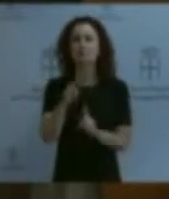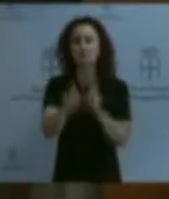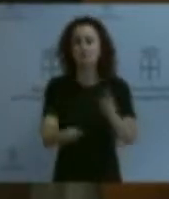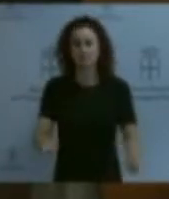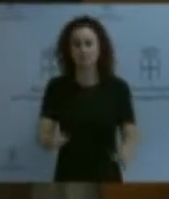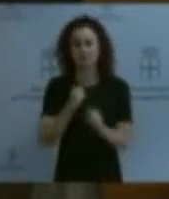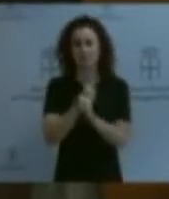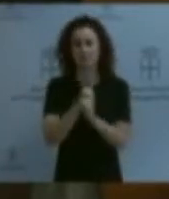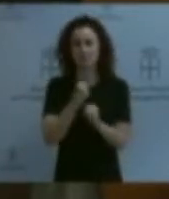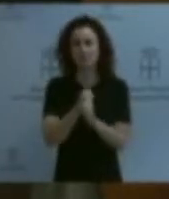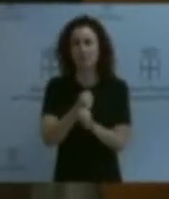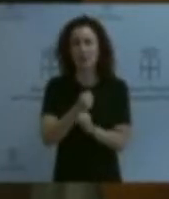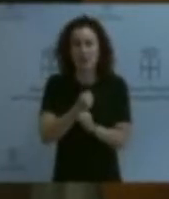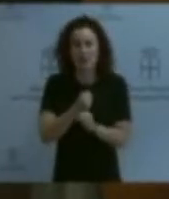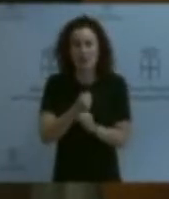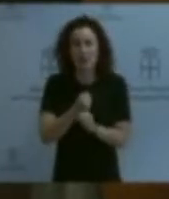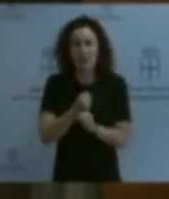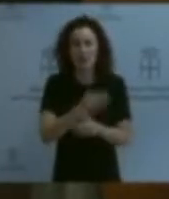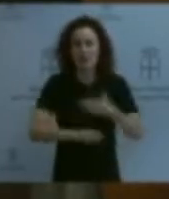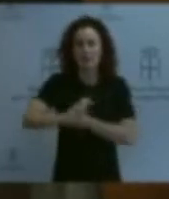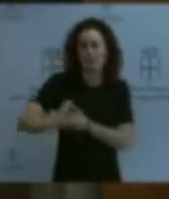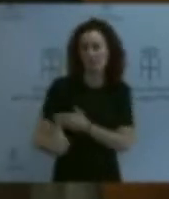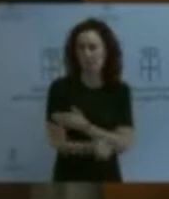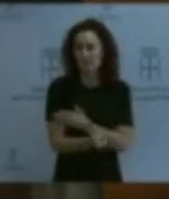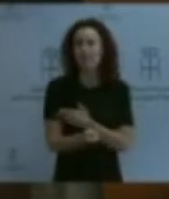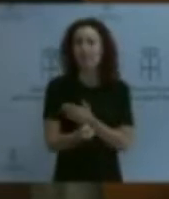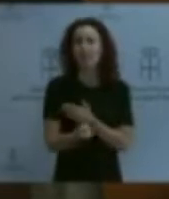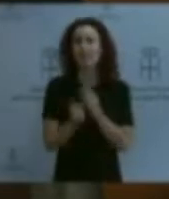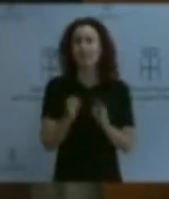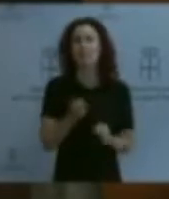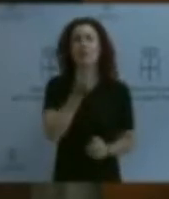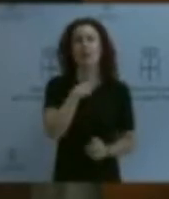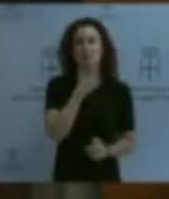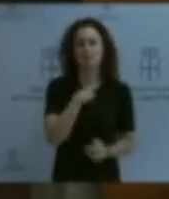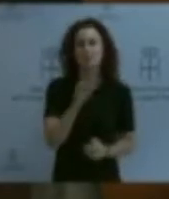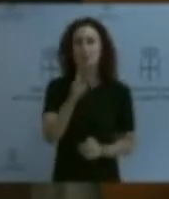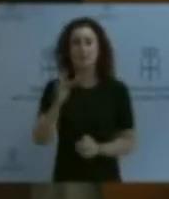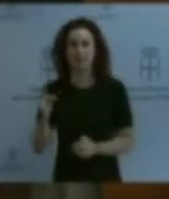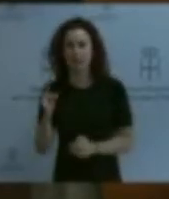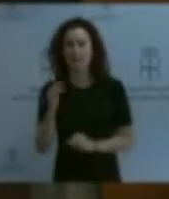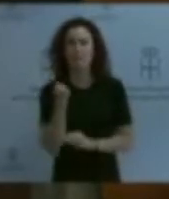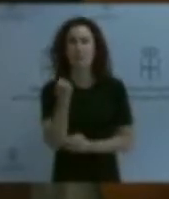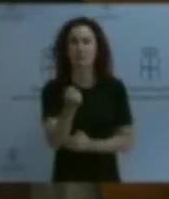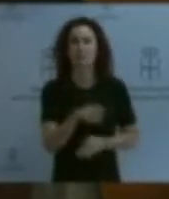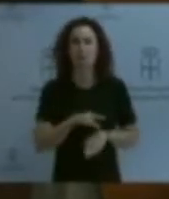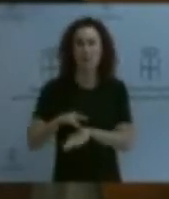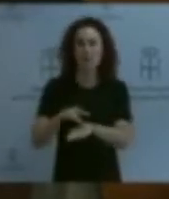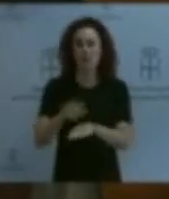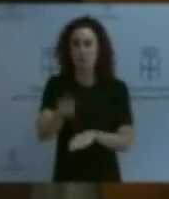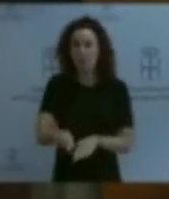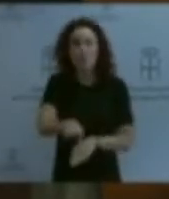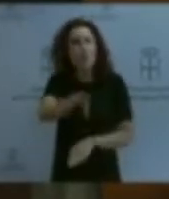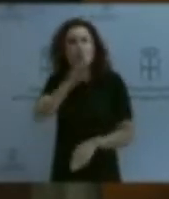de pedagogía terapéutica y de audición y lenguaje, pero es que también está el personal de orientación. No es entendible que haya un orientador o una